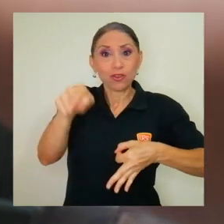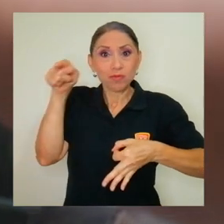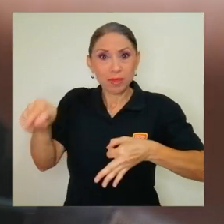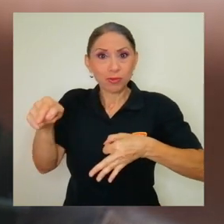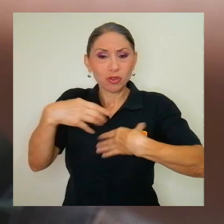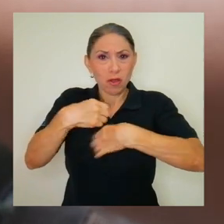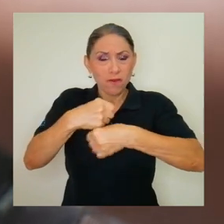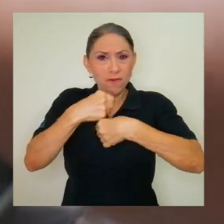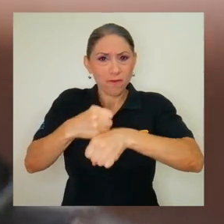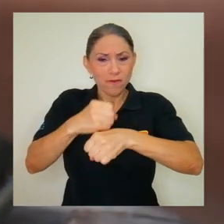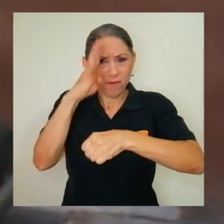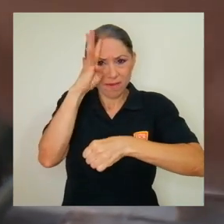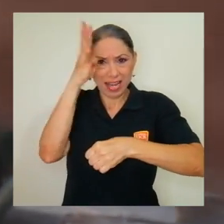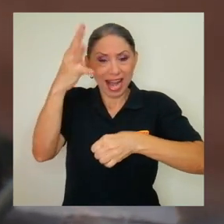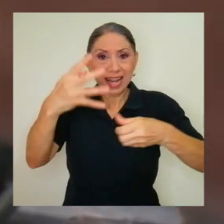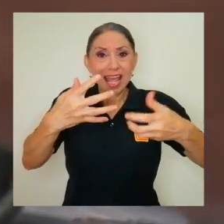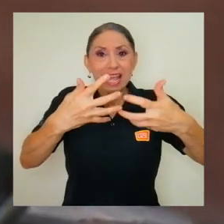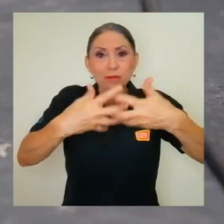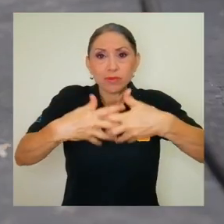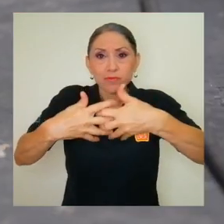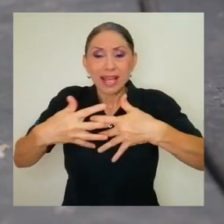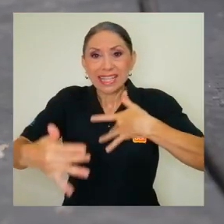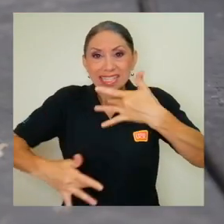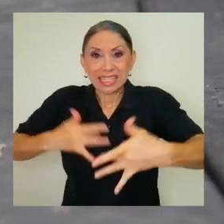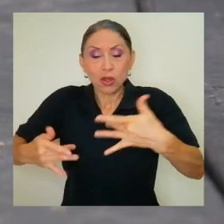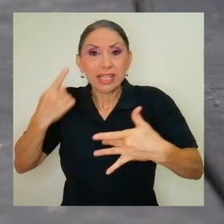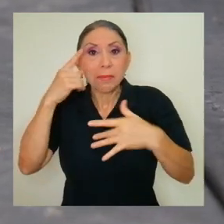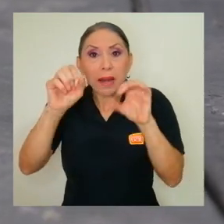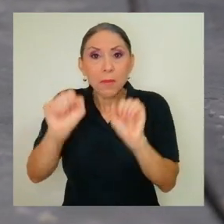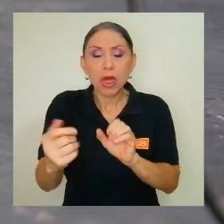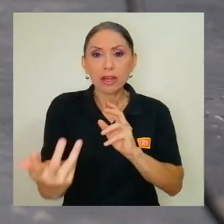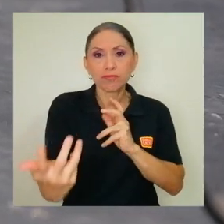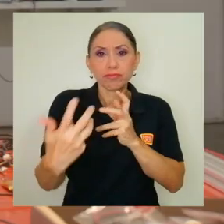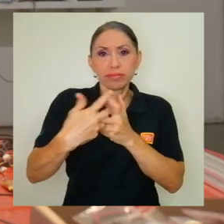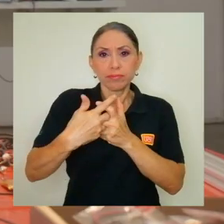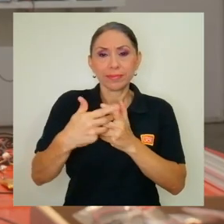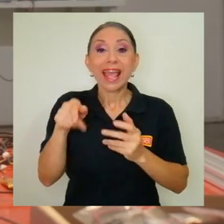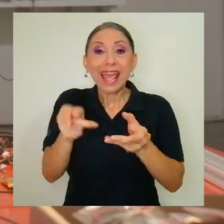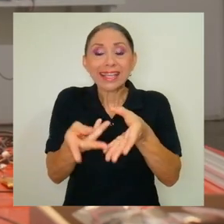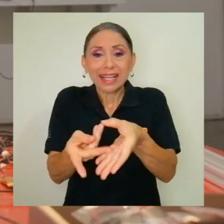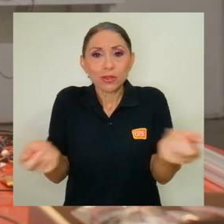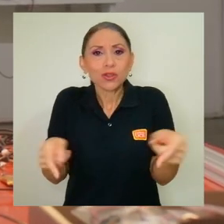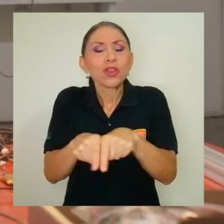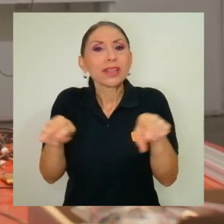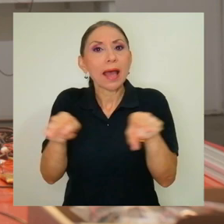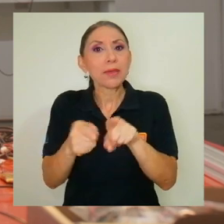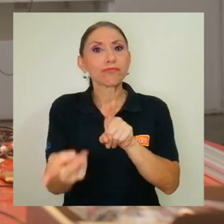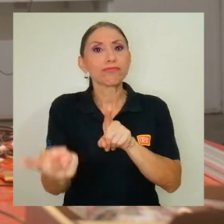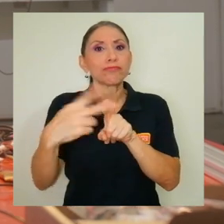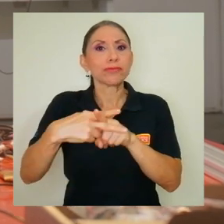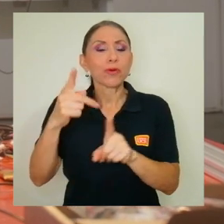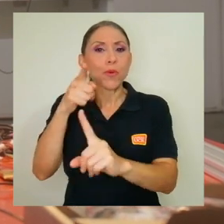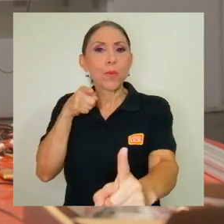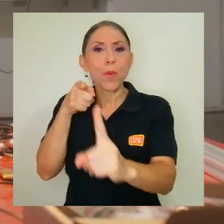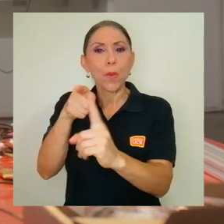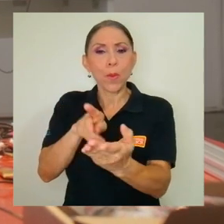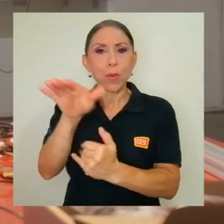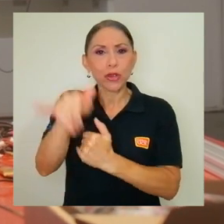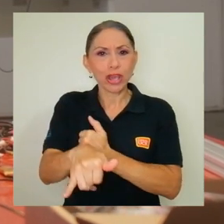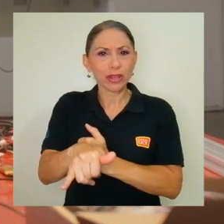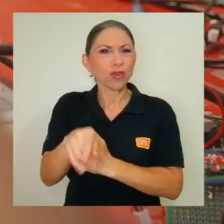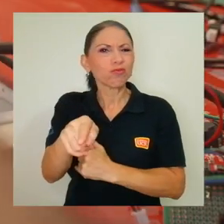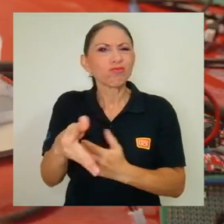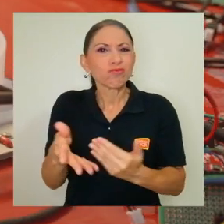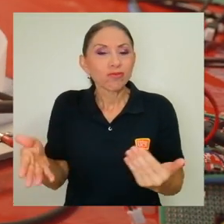ellos mismos los sensores y dispositivos para ajustarlos a lo que se requiera. Esta solución también se acopla a uno de los propósitos del